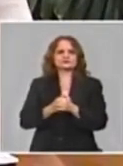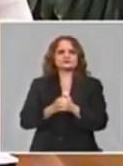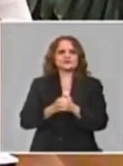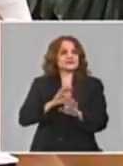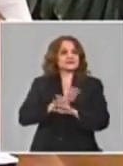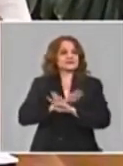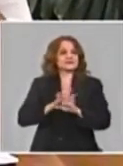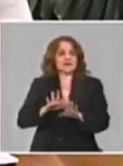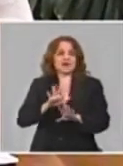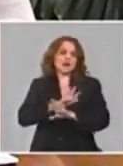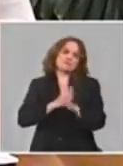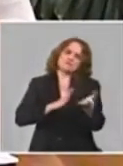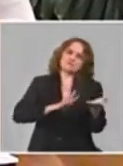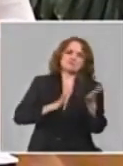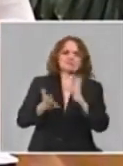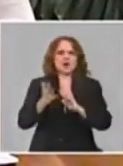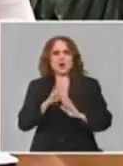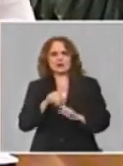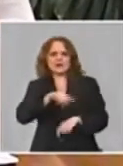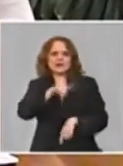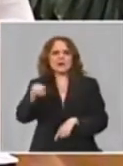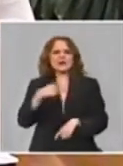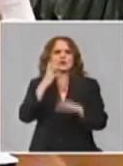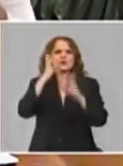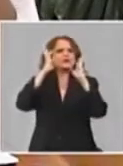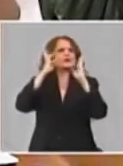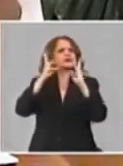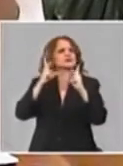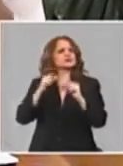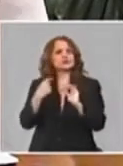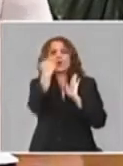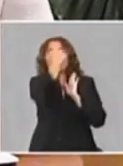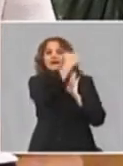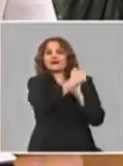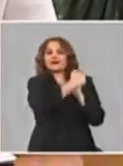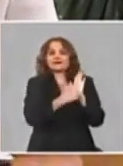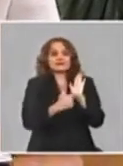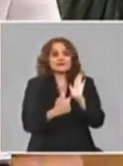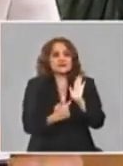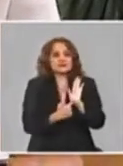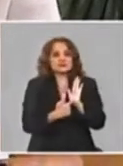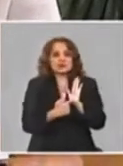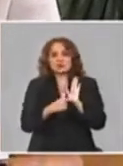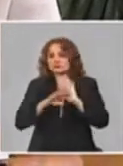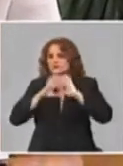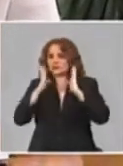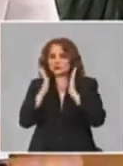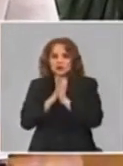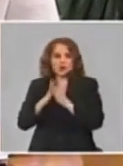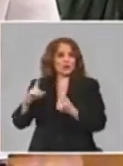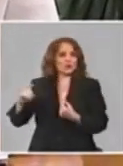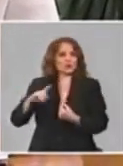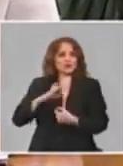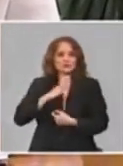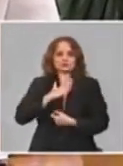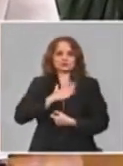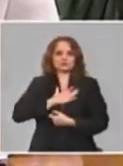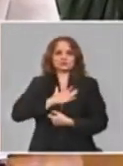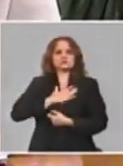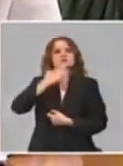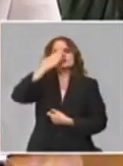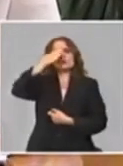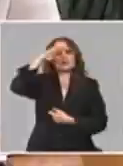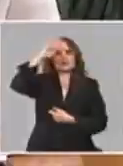los cortes y ya están los primeros reportes de la caracterización clínica epidemiológica el ministro hablaba y nosotros podemos